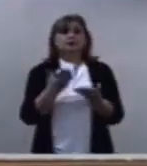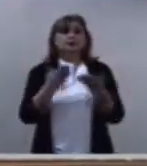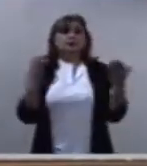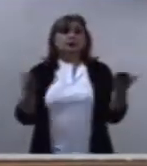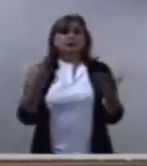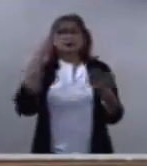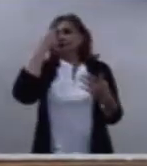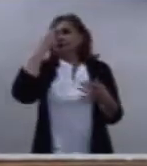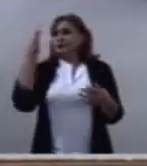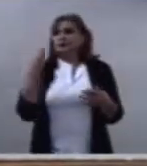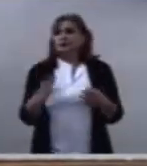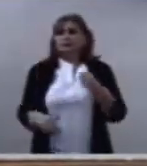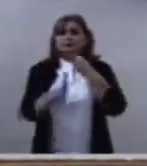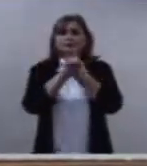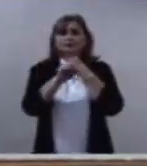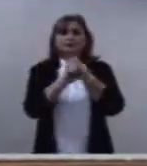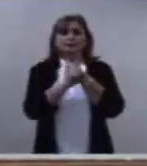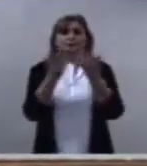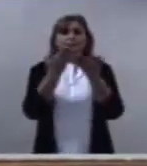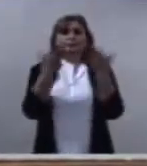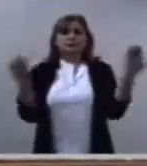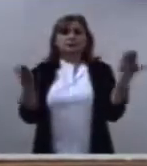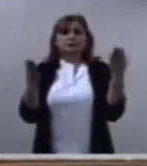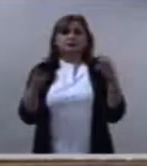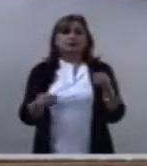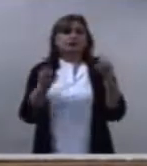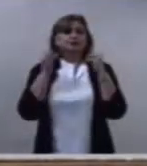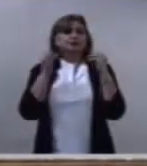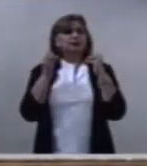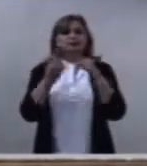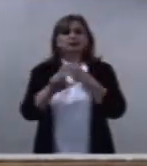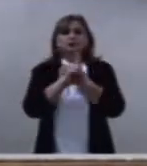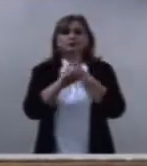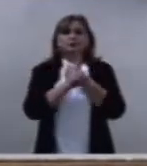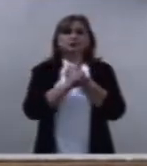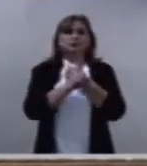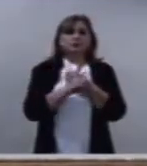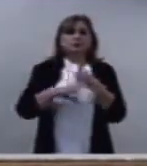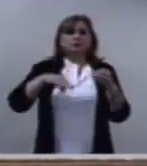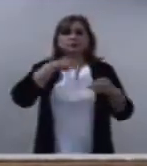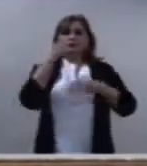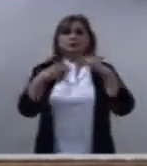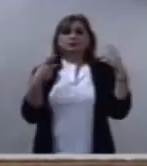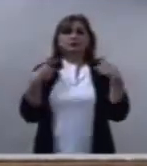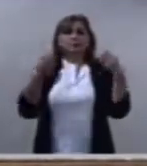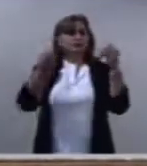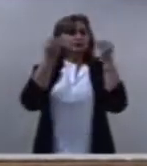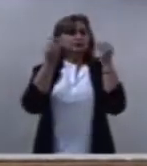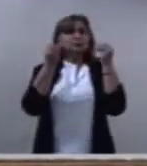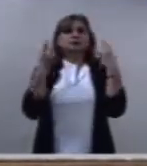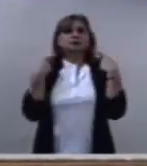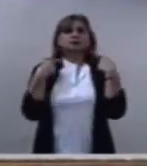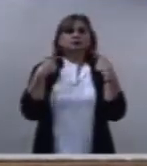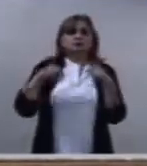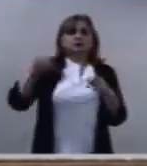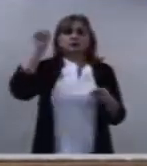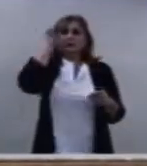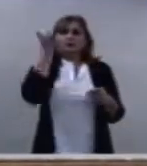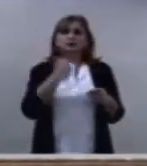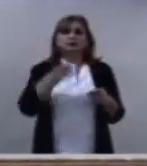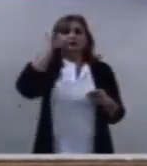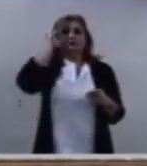desobediencia de soberbia personal hoy nadie quiere ser corregido